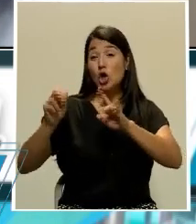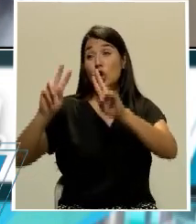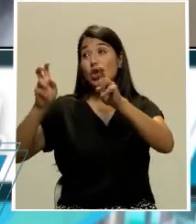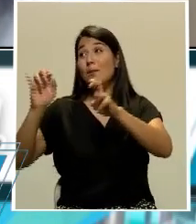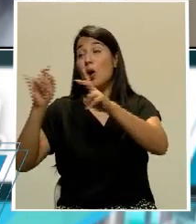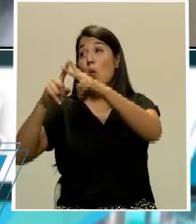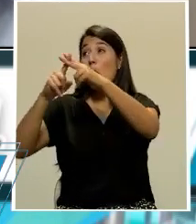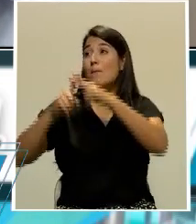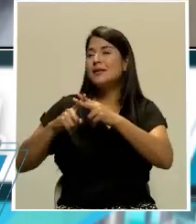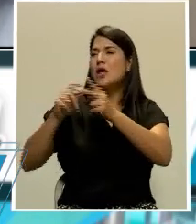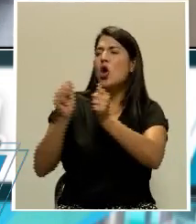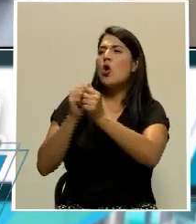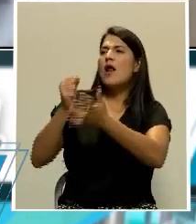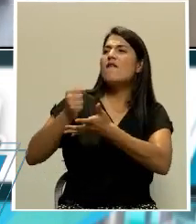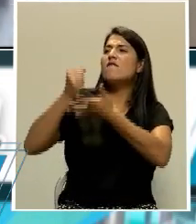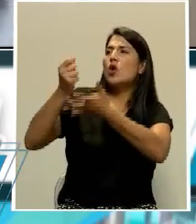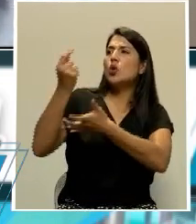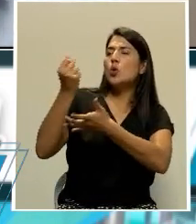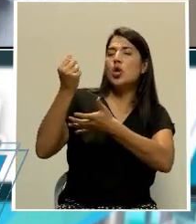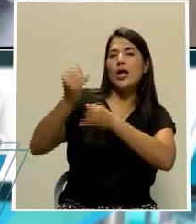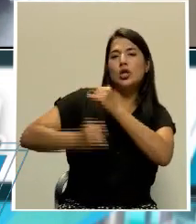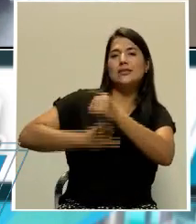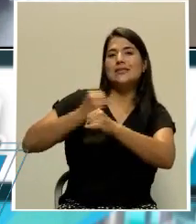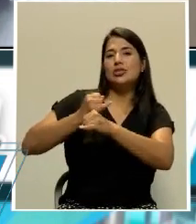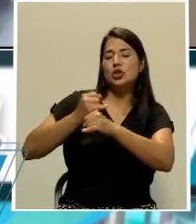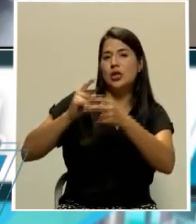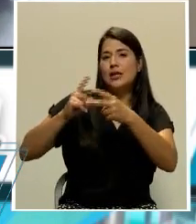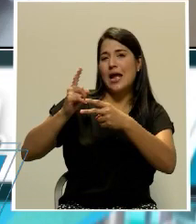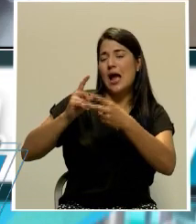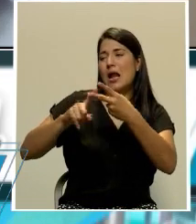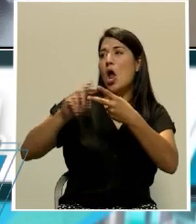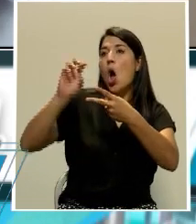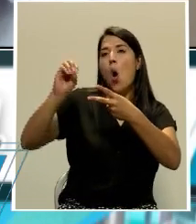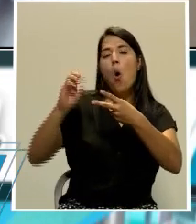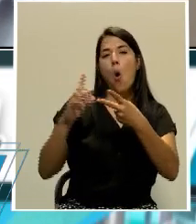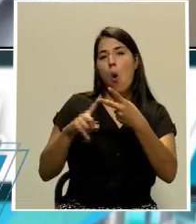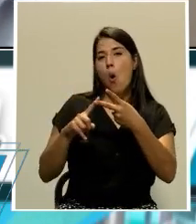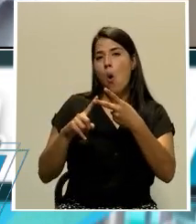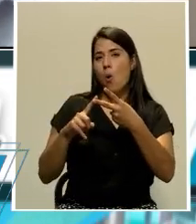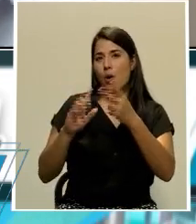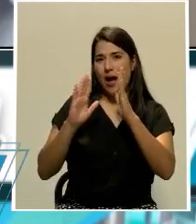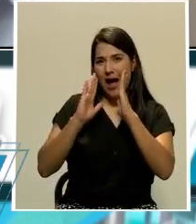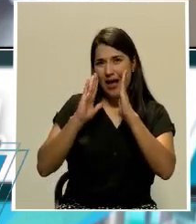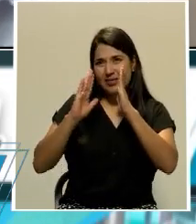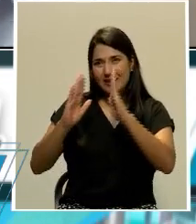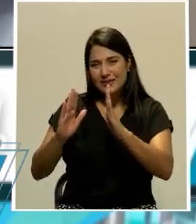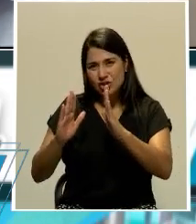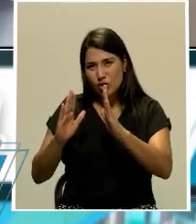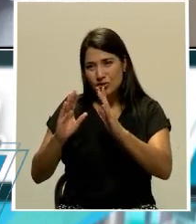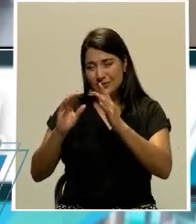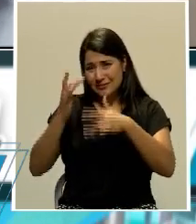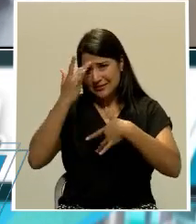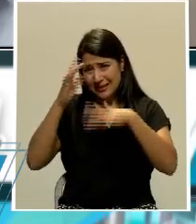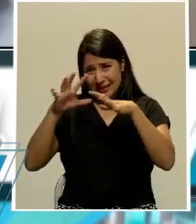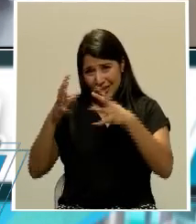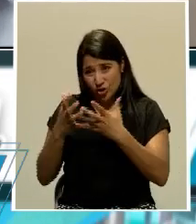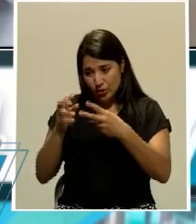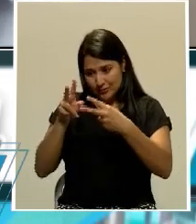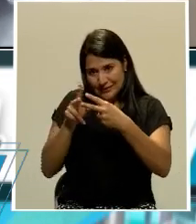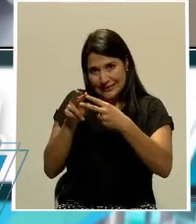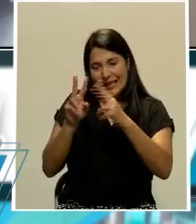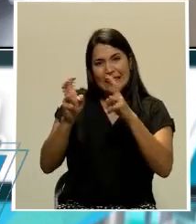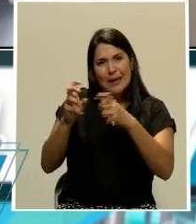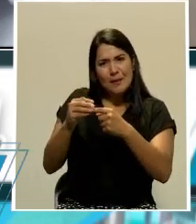Fondo Monetario Internacional o cobrarían otras dimensiones sobre, por ejemplo, el tratamiento que se está haciendo de la pandemia. Esto, digamos,